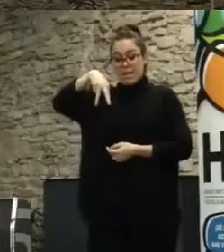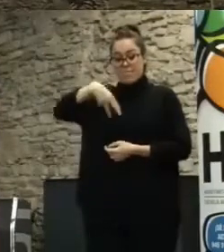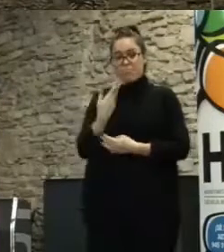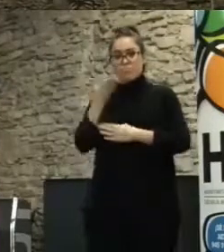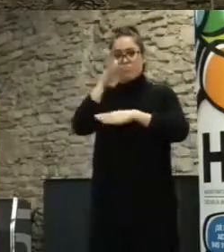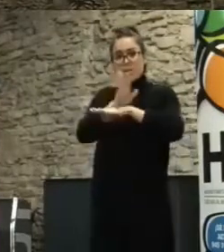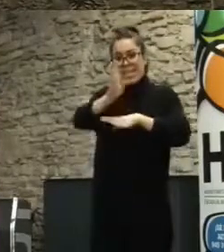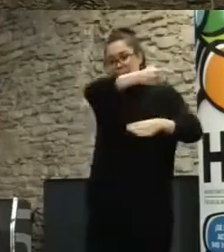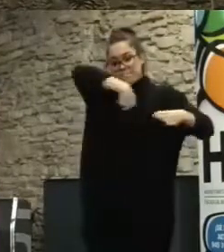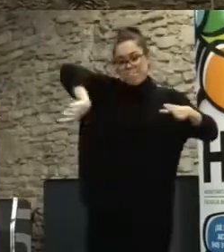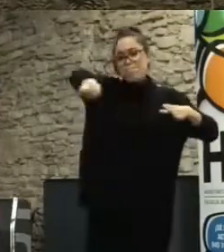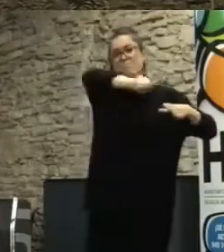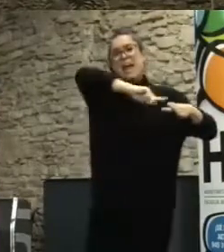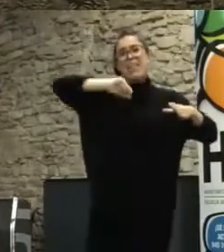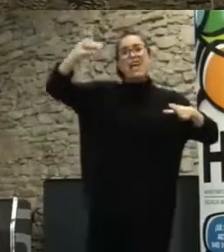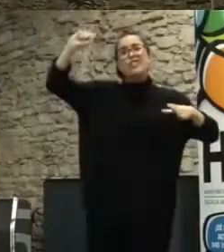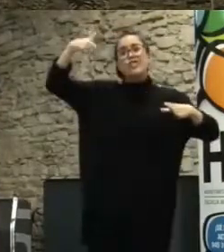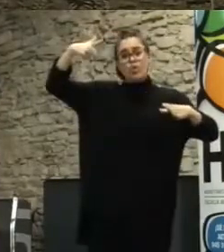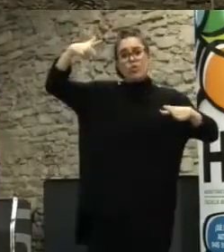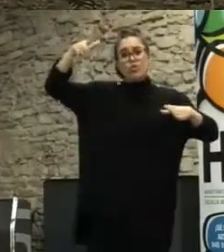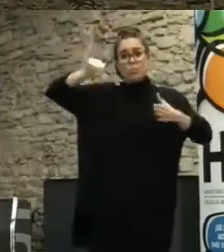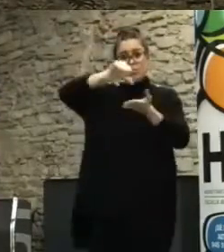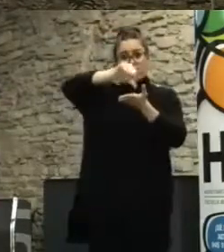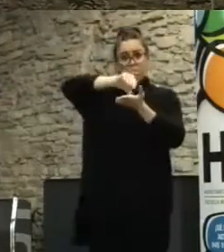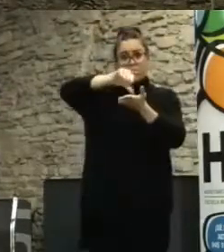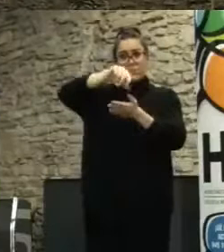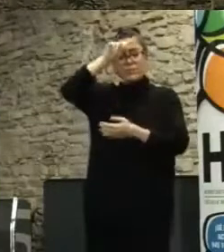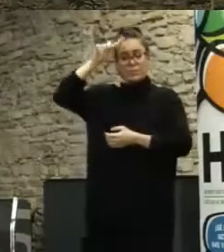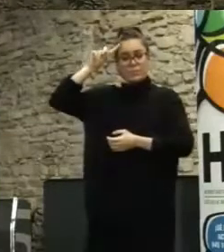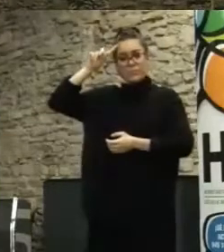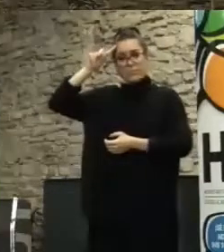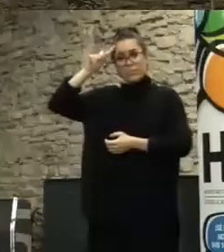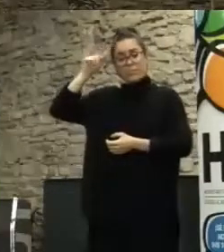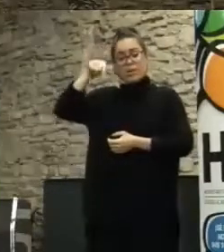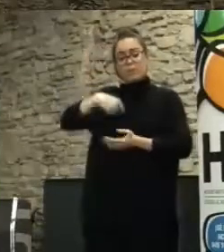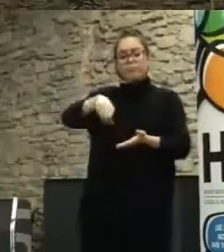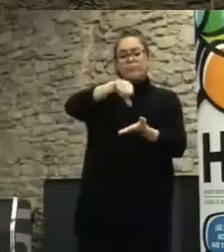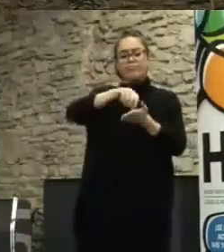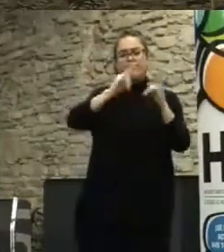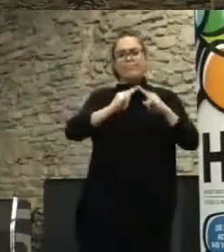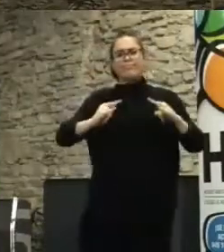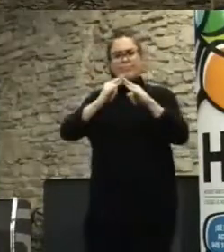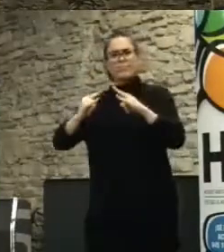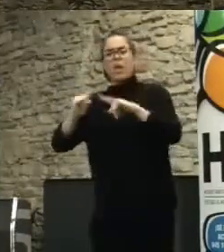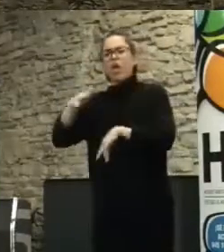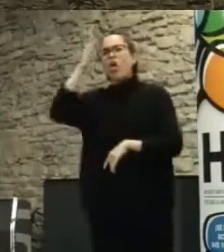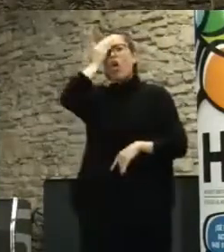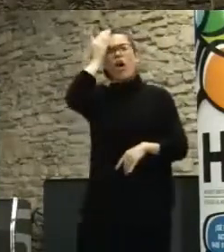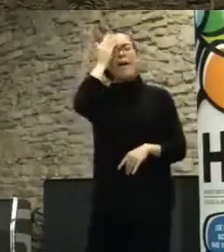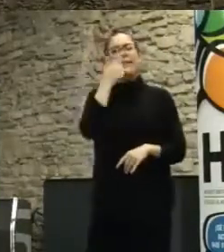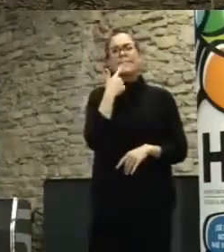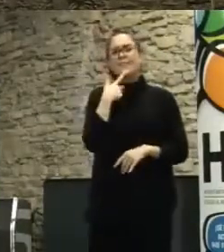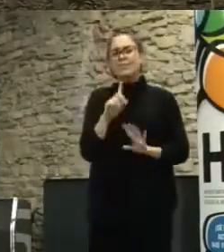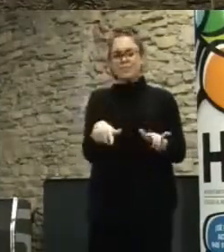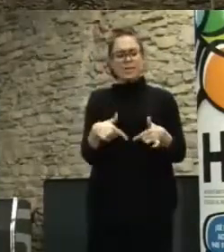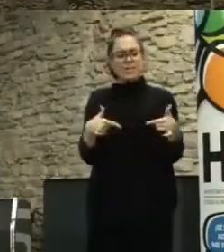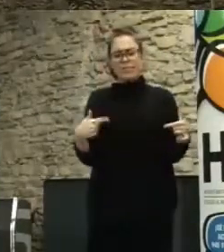de la Acampada Sol, tiene el mismo mecanismo, o sea, hubo un momento en la Acampada Sol en que los hackers dijeron, vamos a hacer una plataforma para